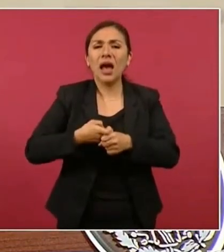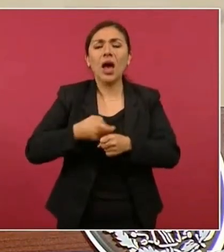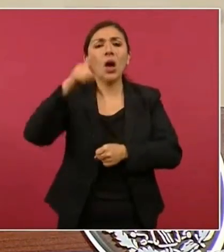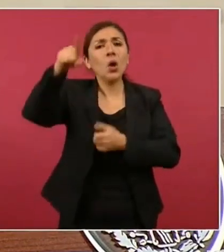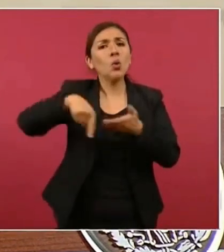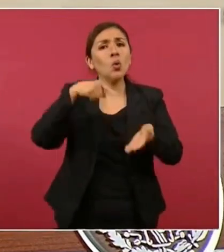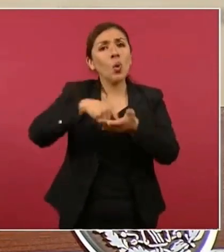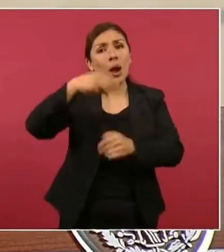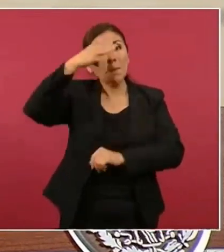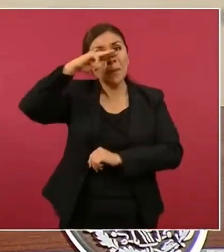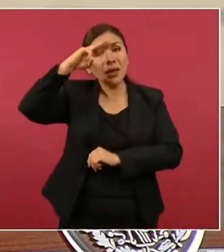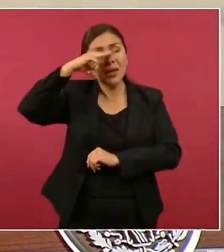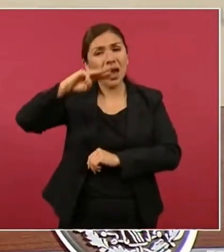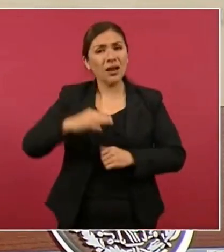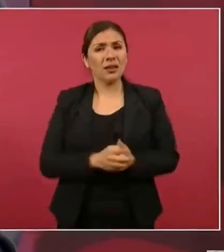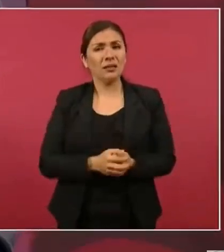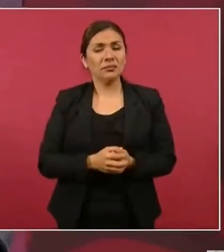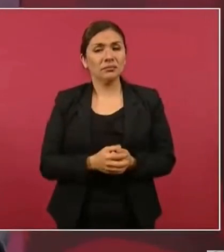Mexicali